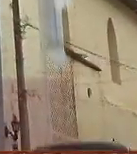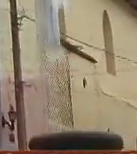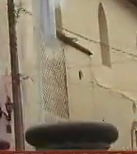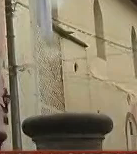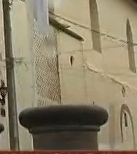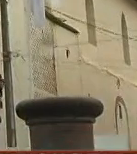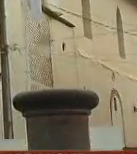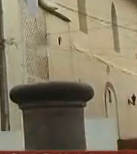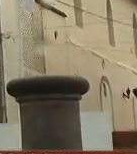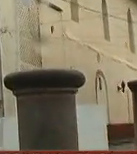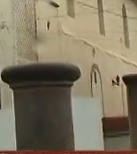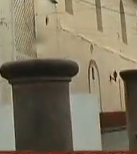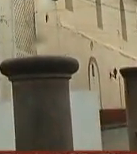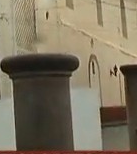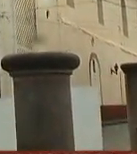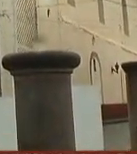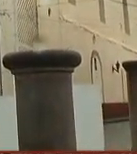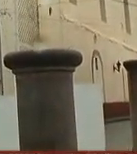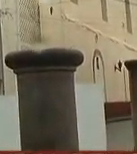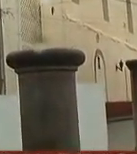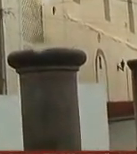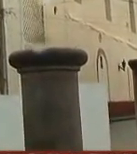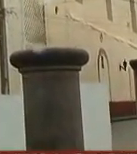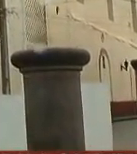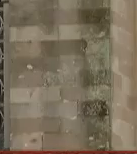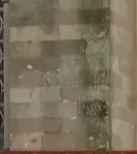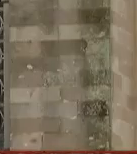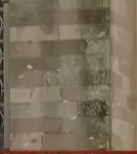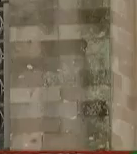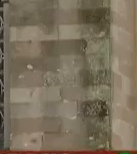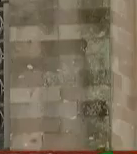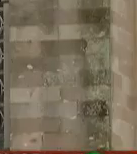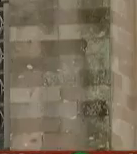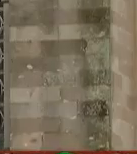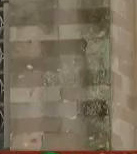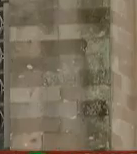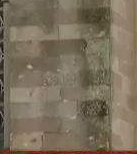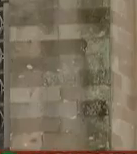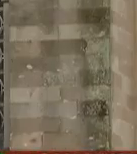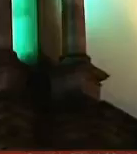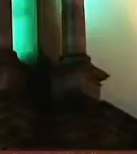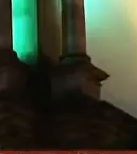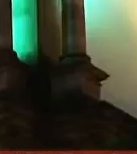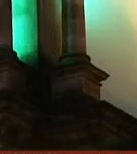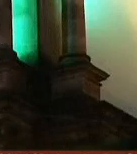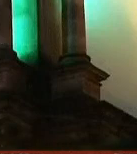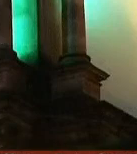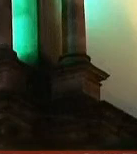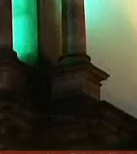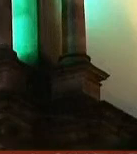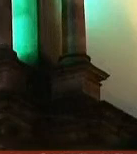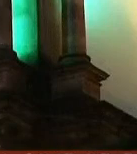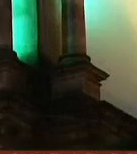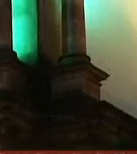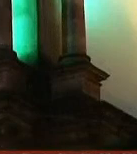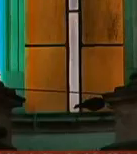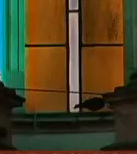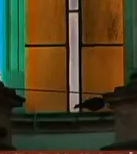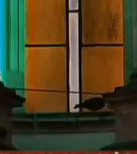templo de San Simón Apóstol de tipo neoclásico hoy son sitios obligados para comprender los ideales del lugar